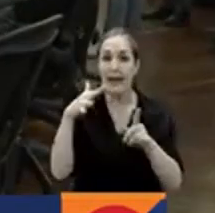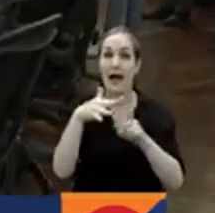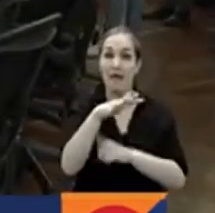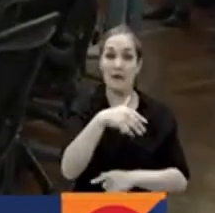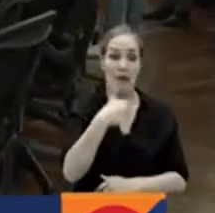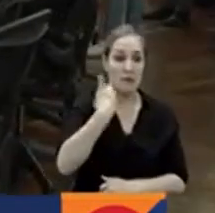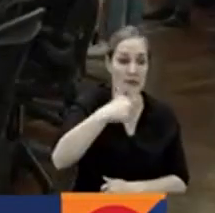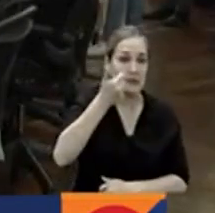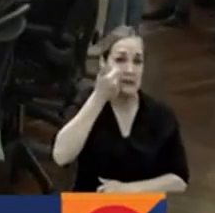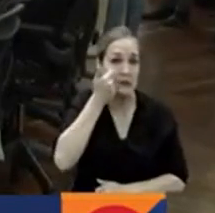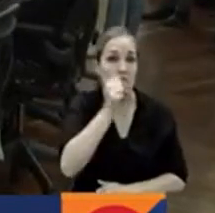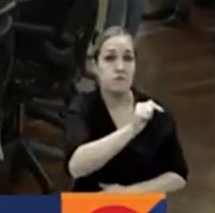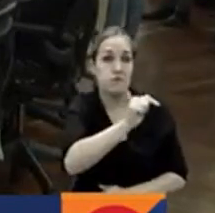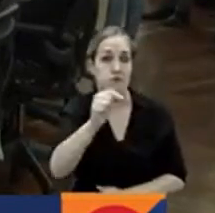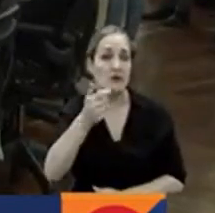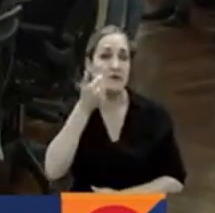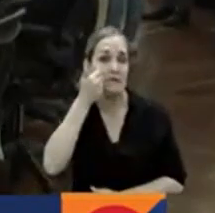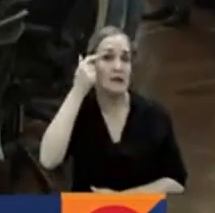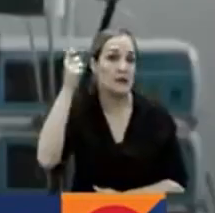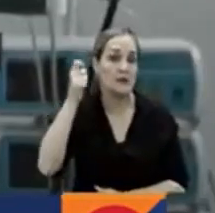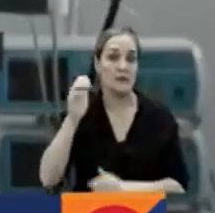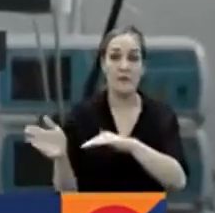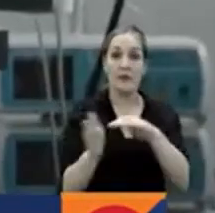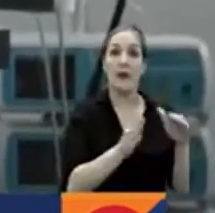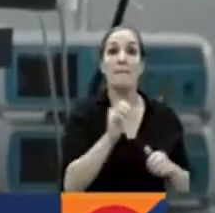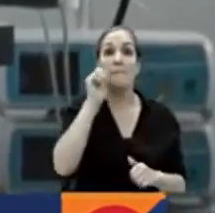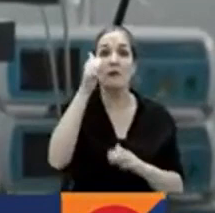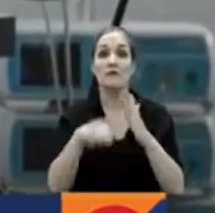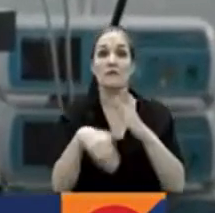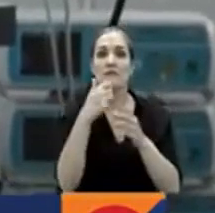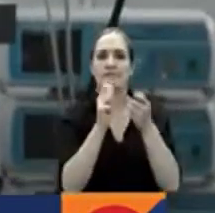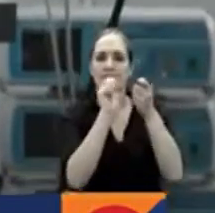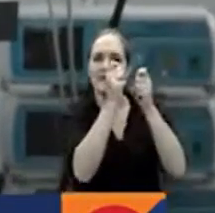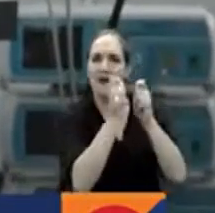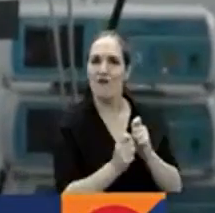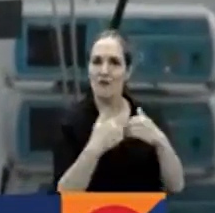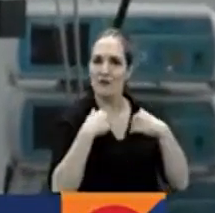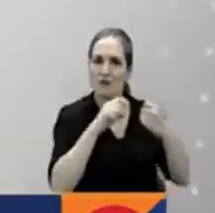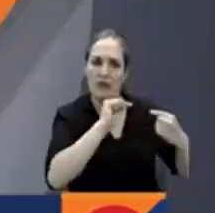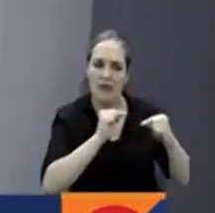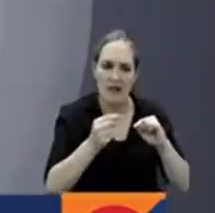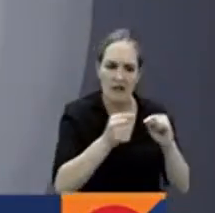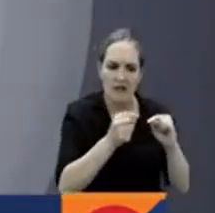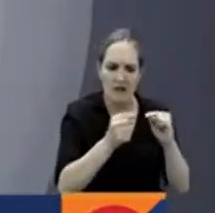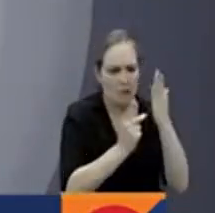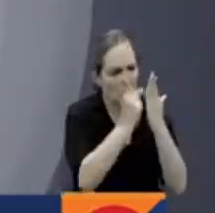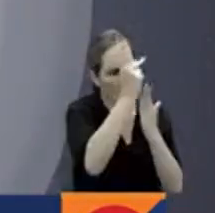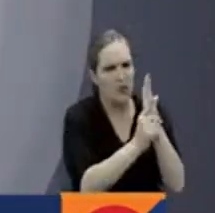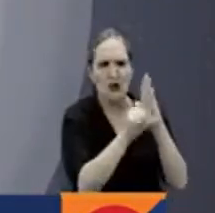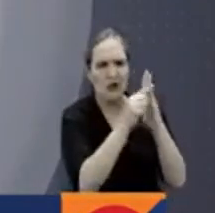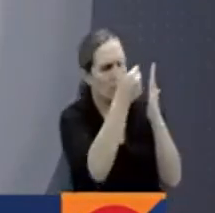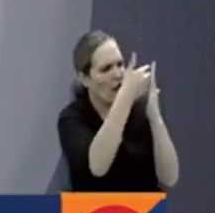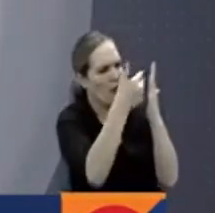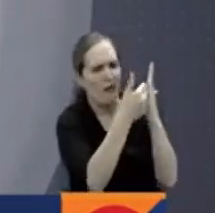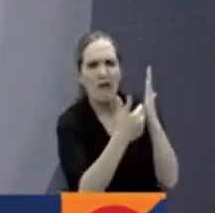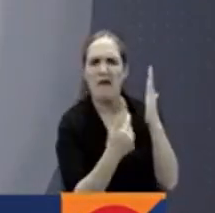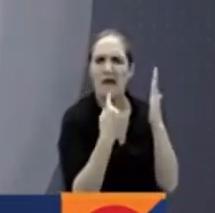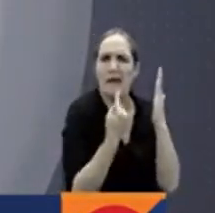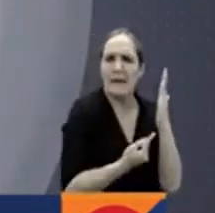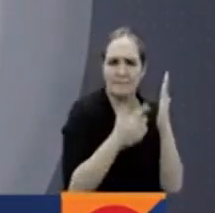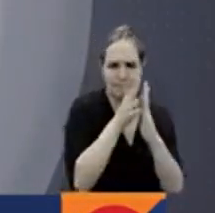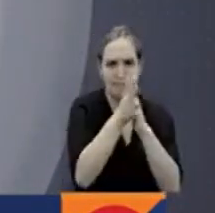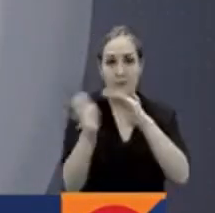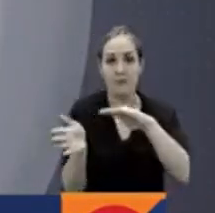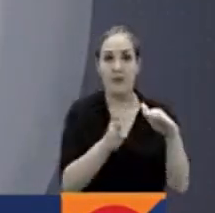Mañana empezará el debate de la reforma a la salud. Les contamos cómo llega el proyecto. En noticias de las regiones,